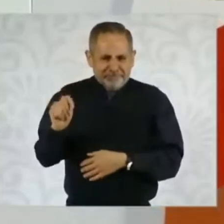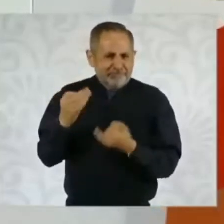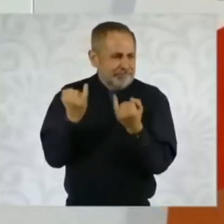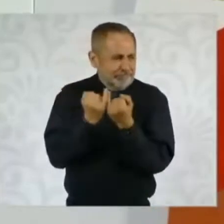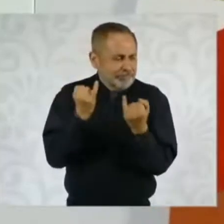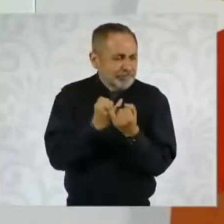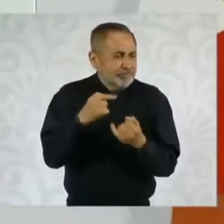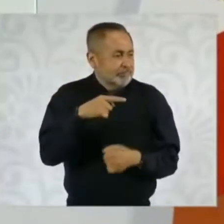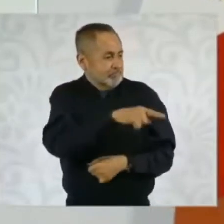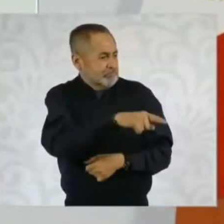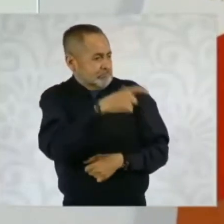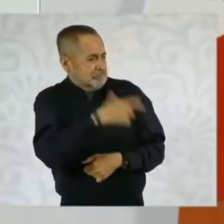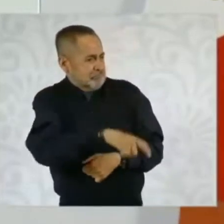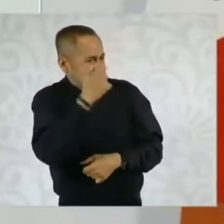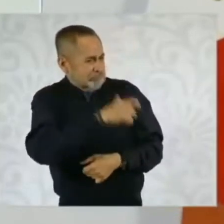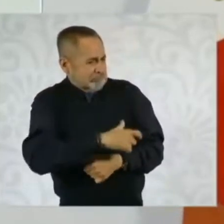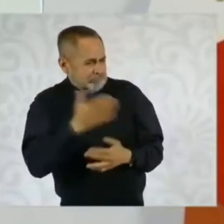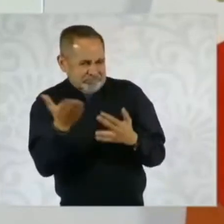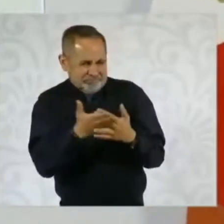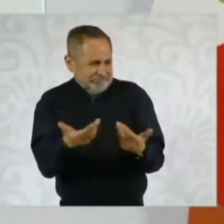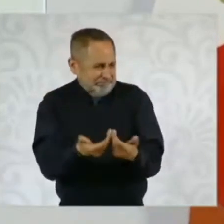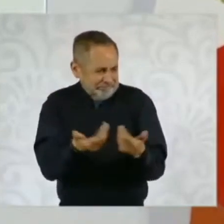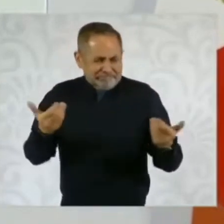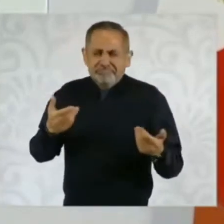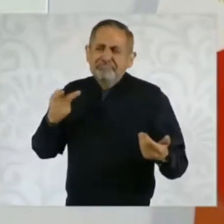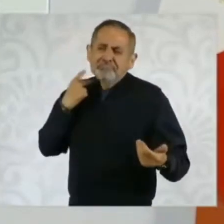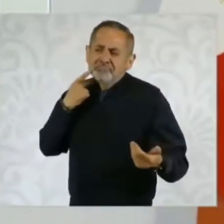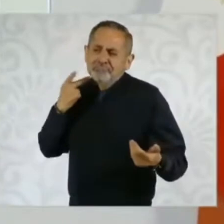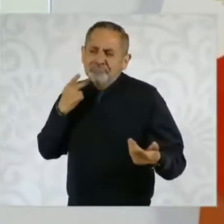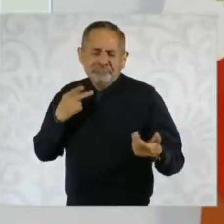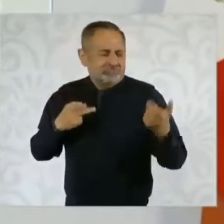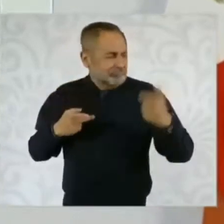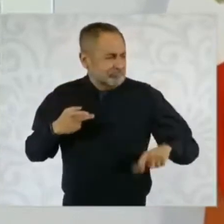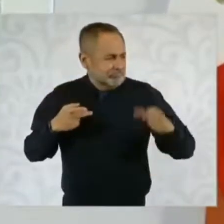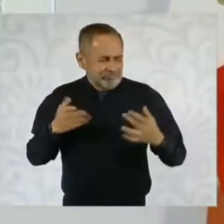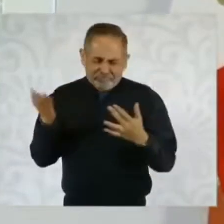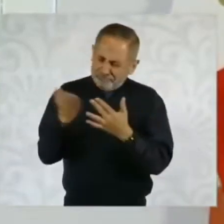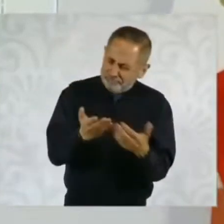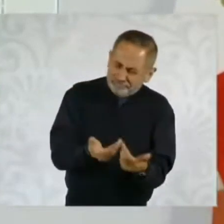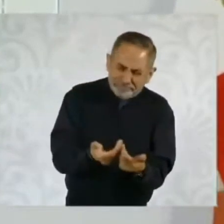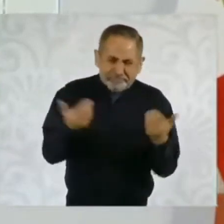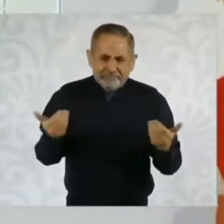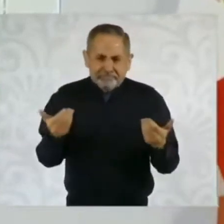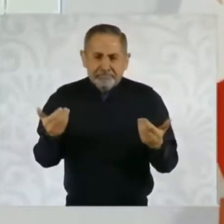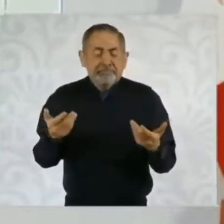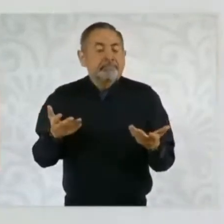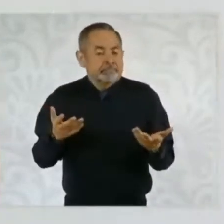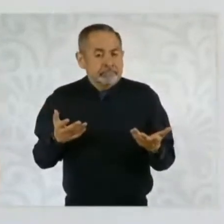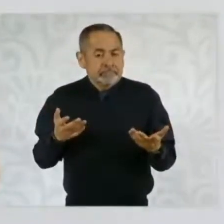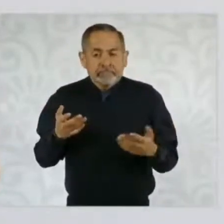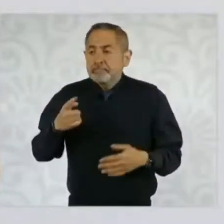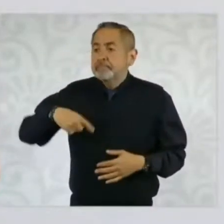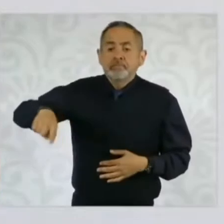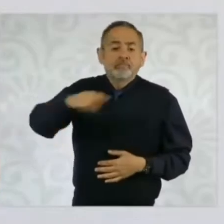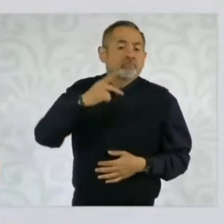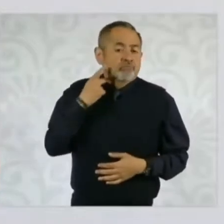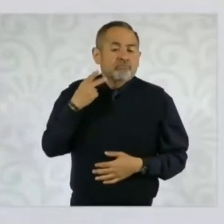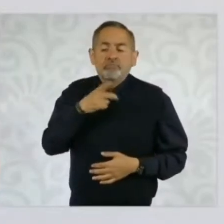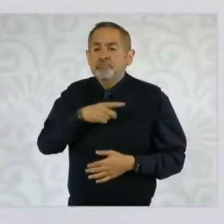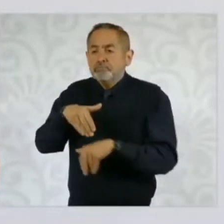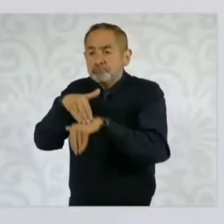del poder político. Y al hacer eso, el poder político está al servicio del pueblo.